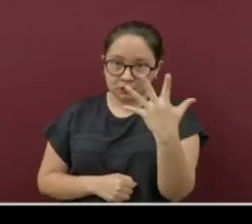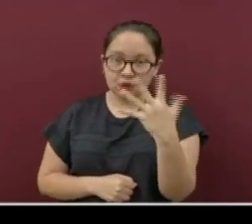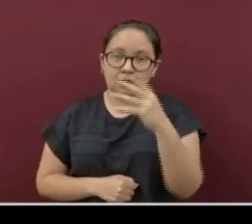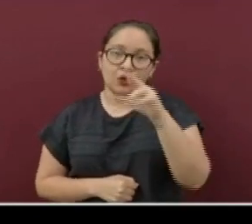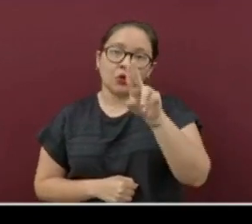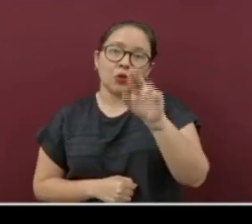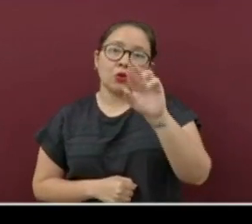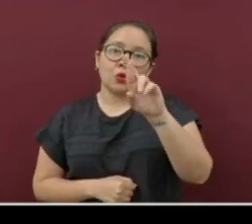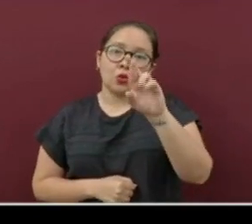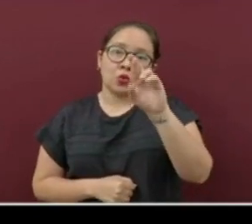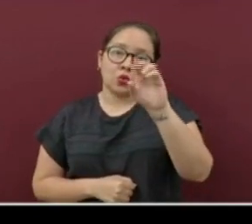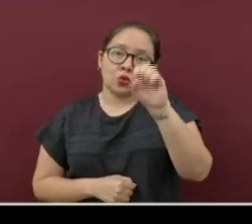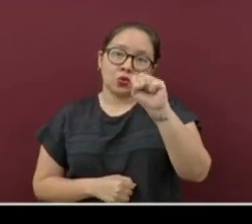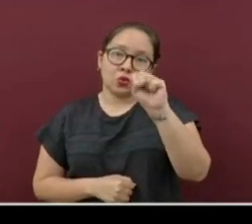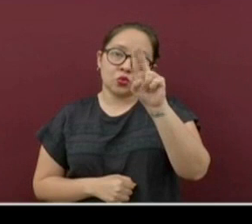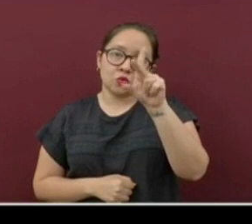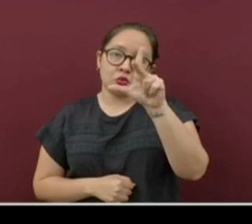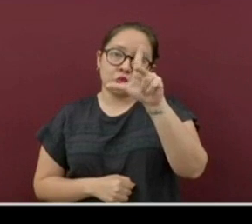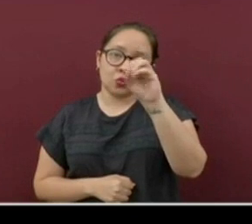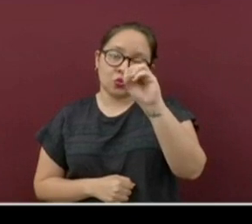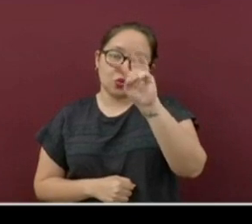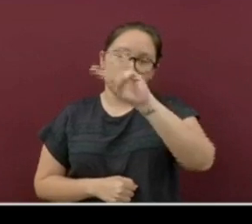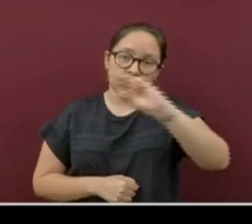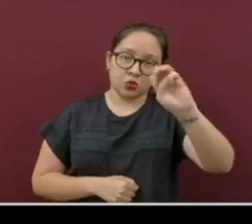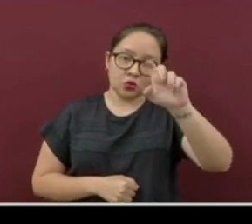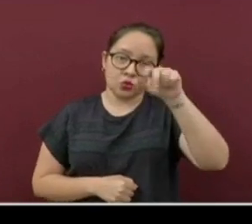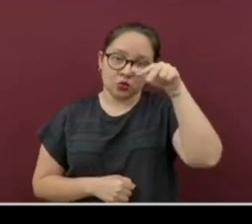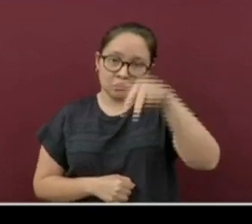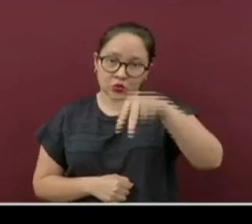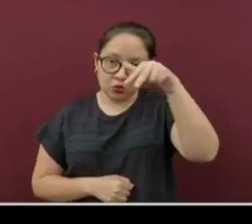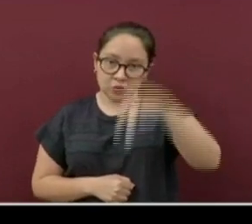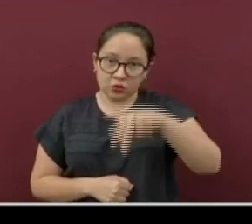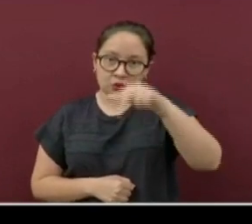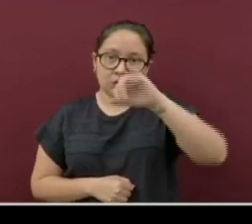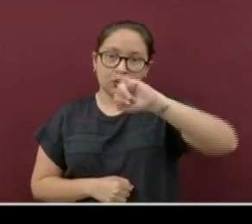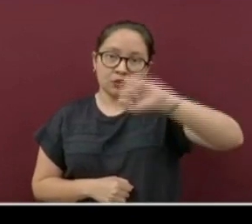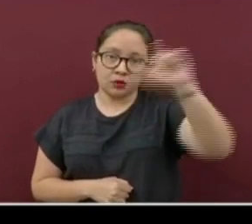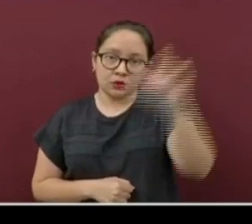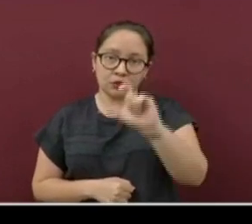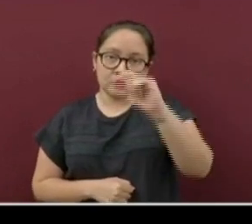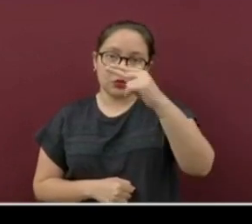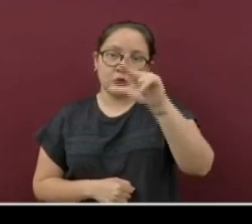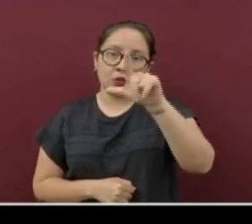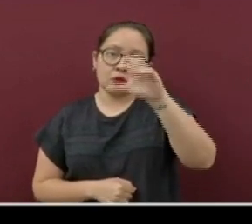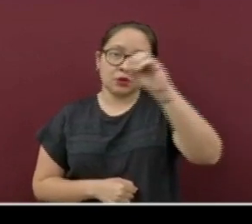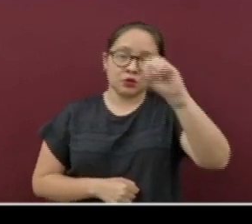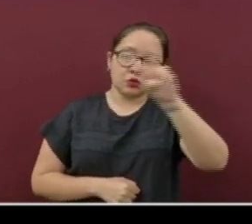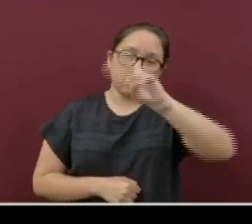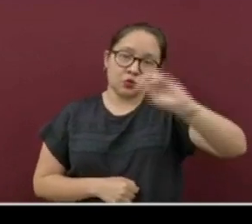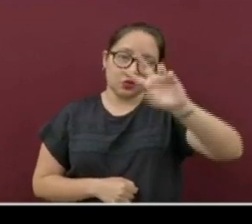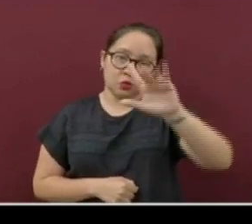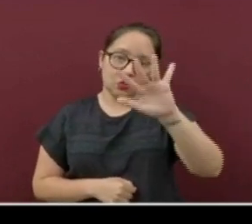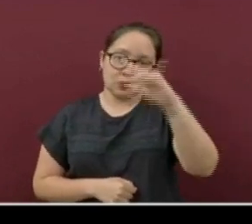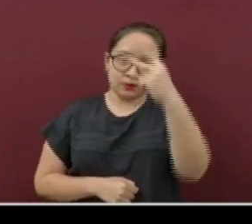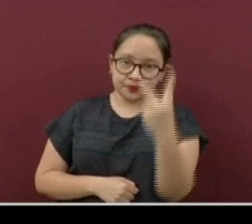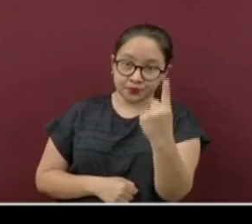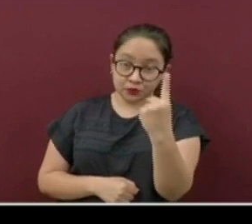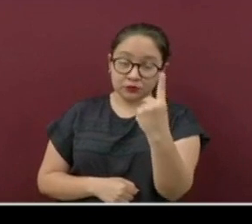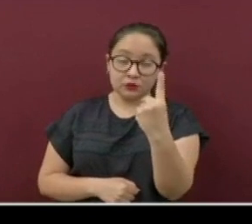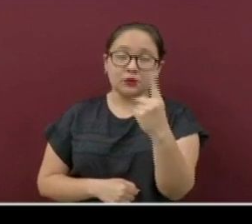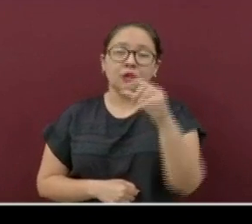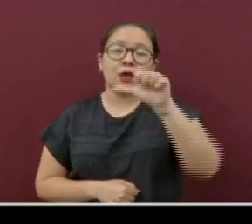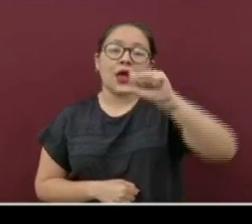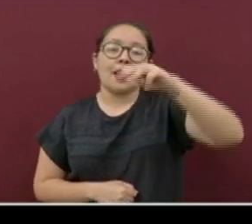Úrsulo Galván, 318. Isguatlancillo, 251. Ahora,